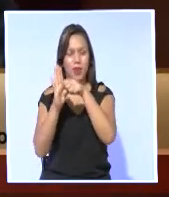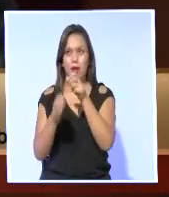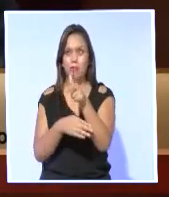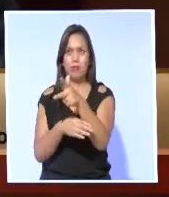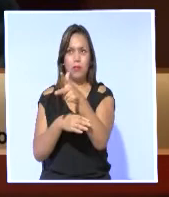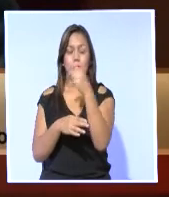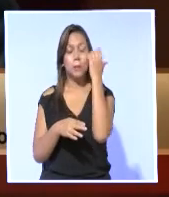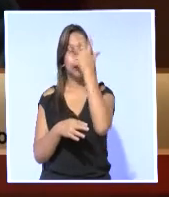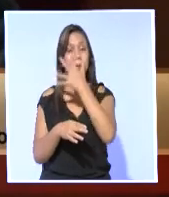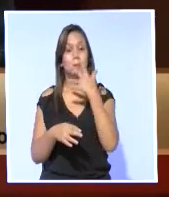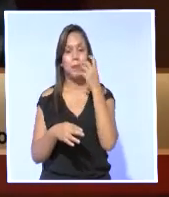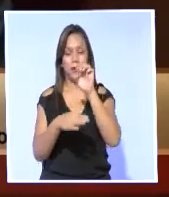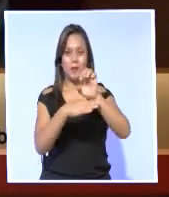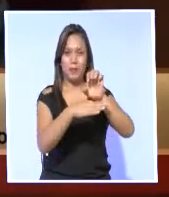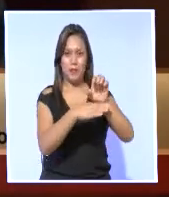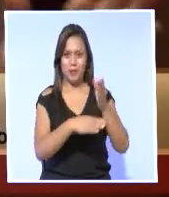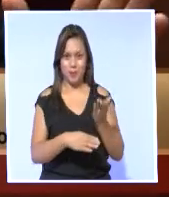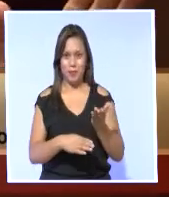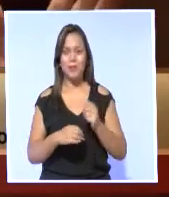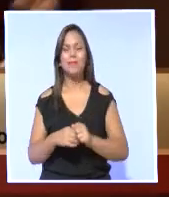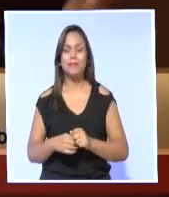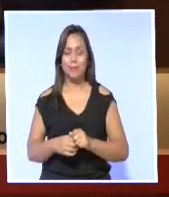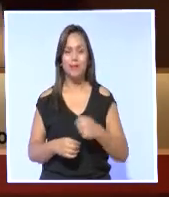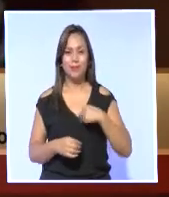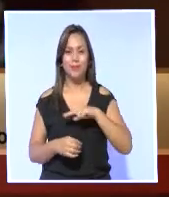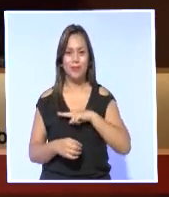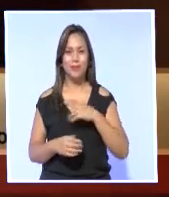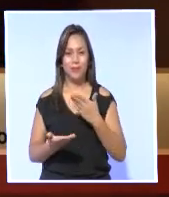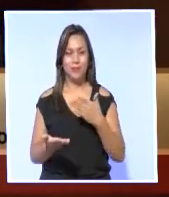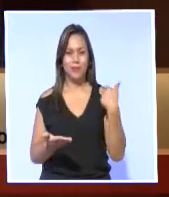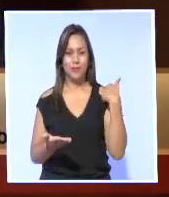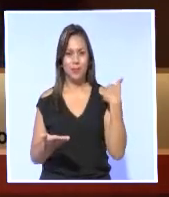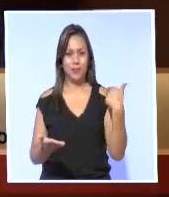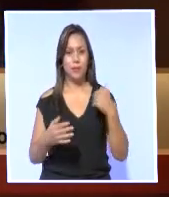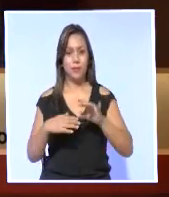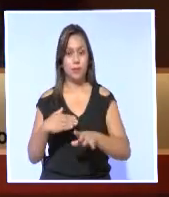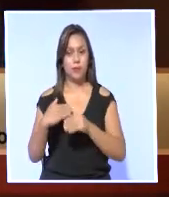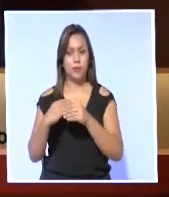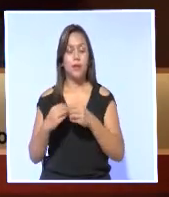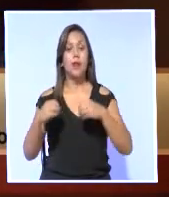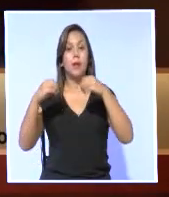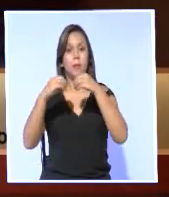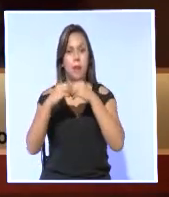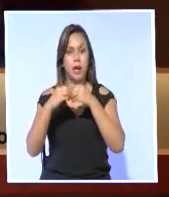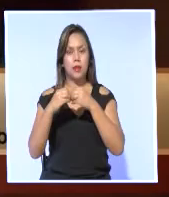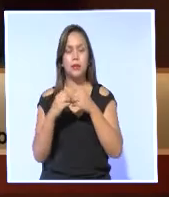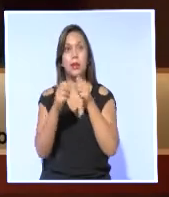belleza del Ecuador, porque tenemos una maravilla y adicional tenemos el punto más cercano al sol.